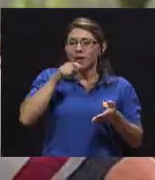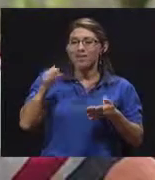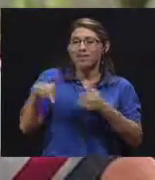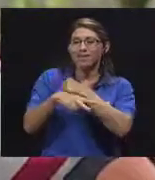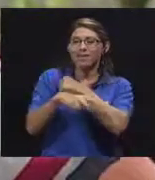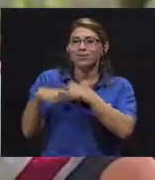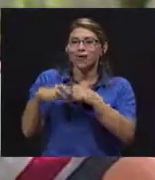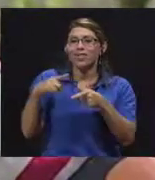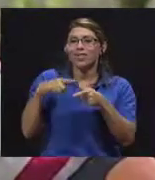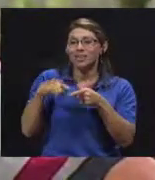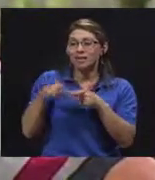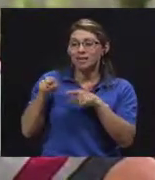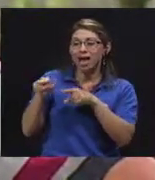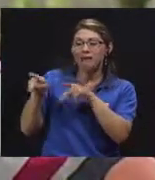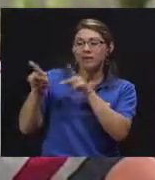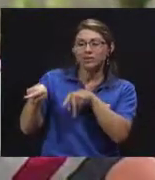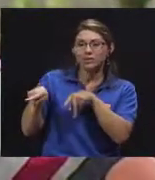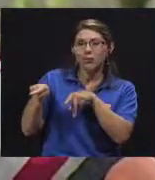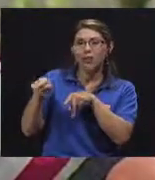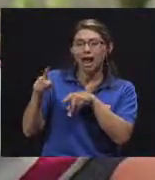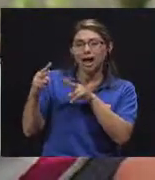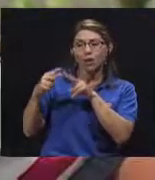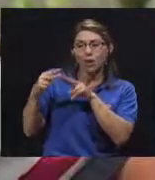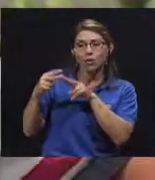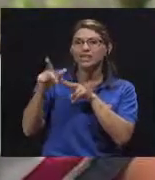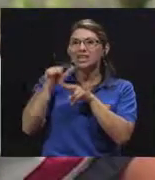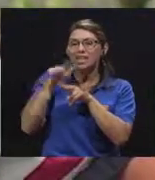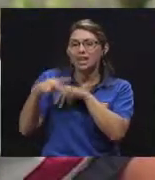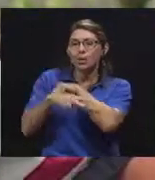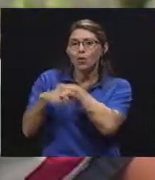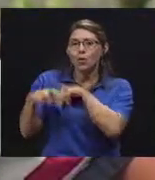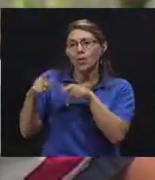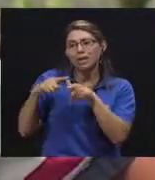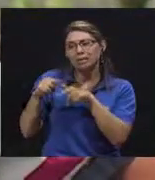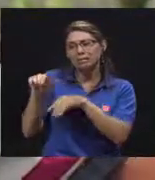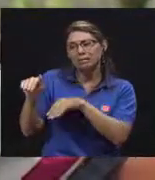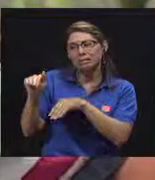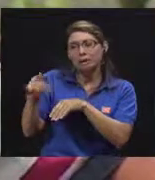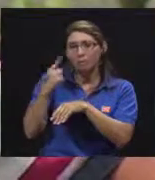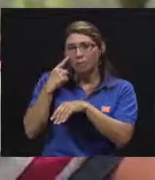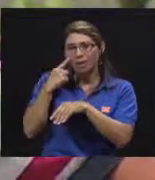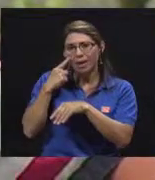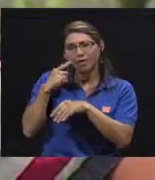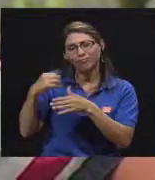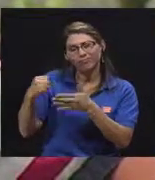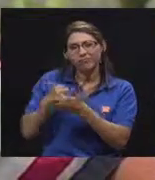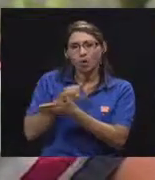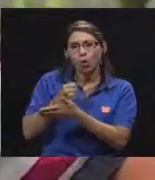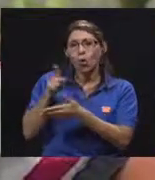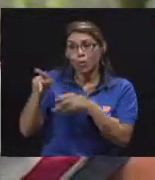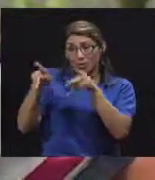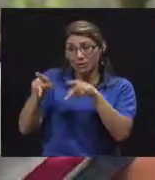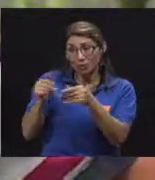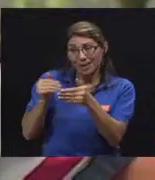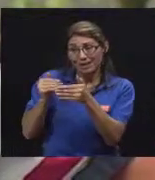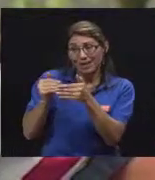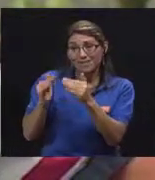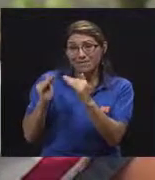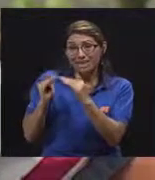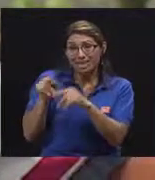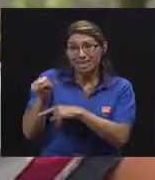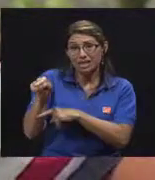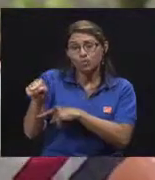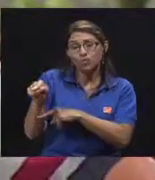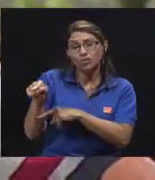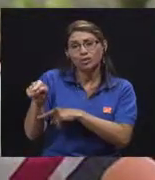Entonces, pues ahí se hizo todo el desplazamiento con fuerza pública. Que se dijo, vea, pues lamentablemente uno de los vecinos suyos, que creo yo que es familiar,